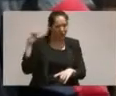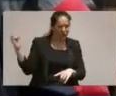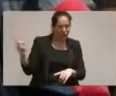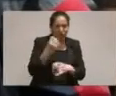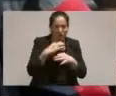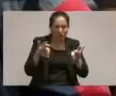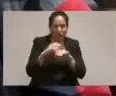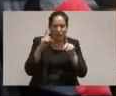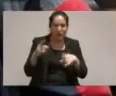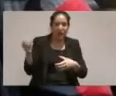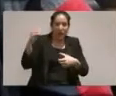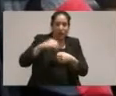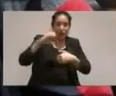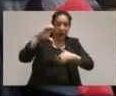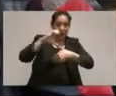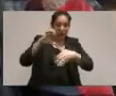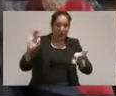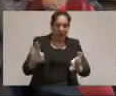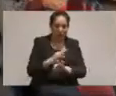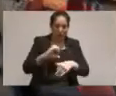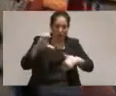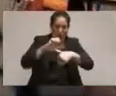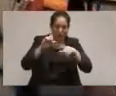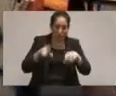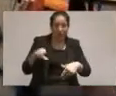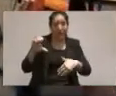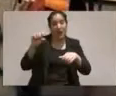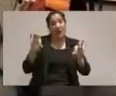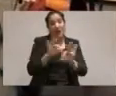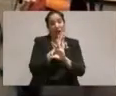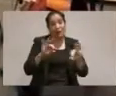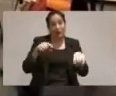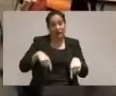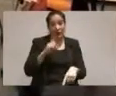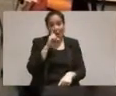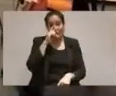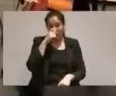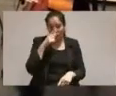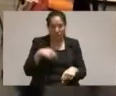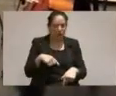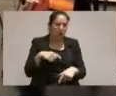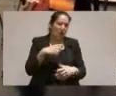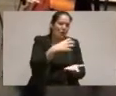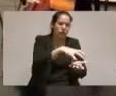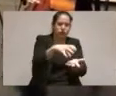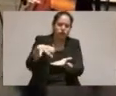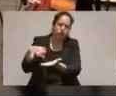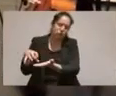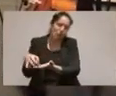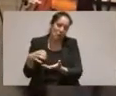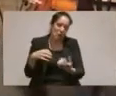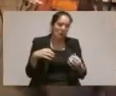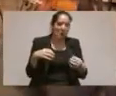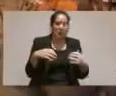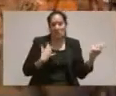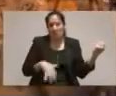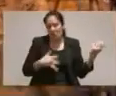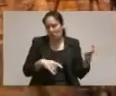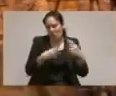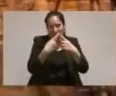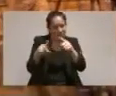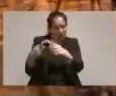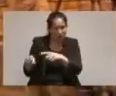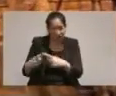Orquesta Latinoamericana y la Filarmónica de Montevideo. Pasó por diferentes conjuntos, tanto populares como clásicos,